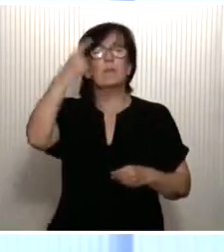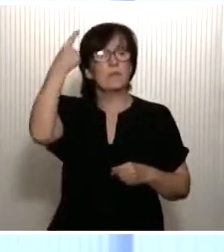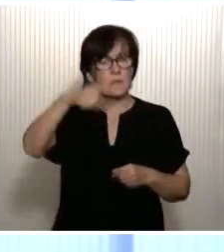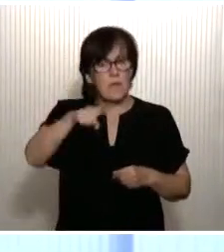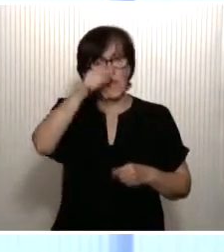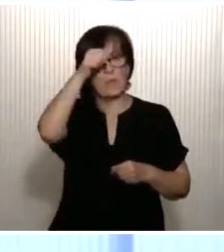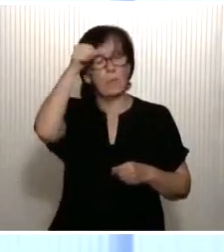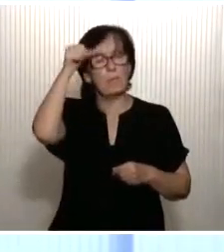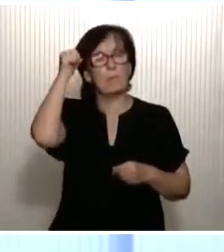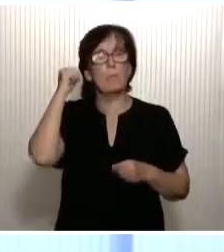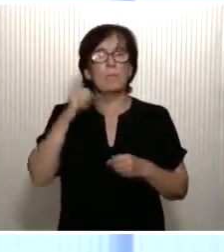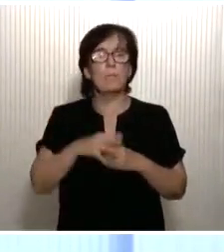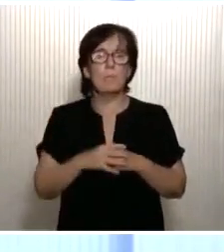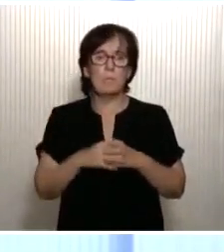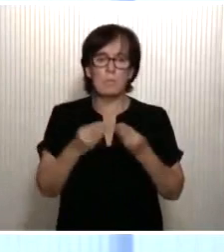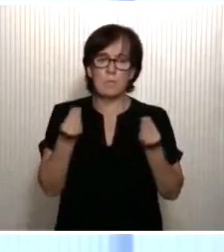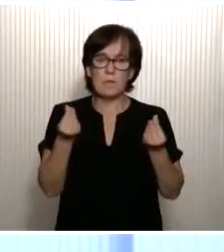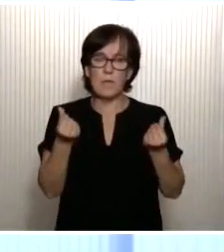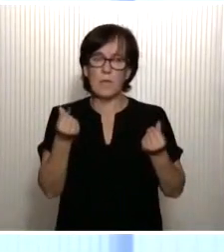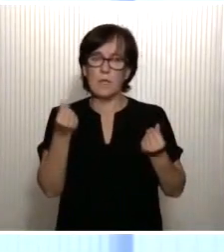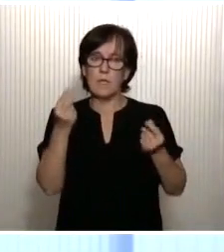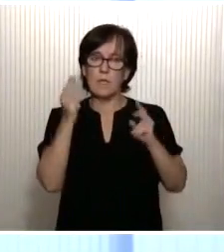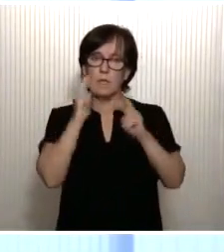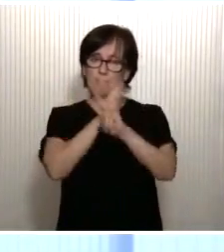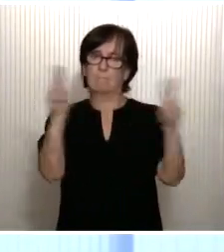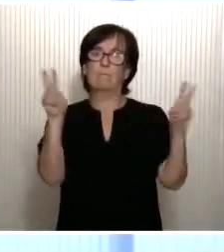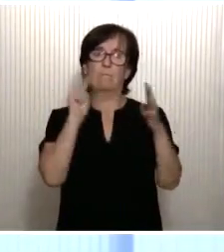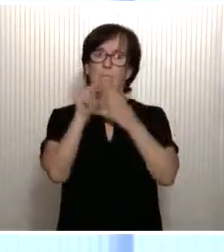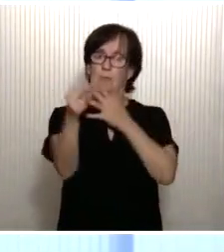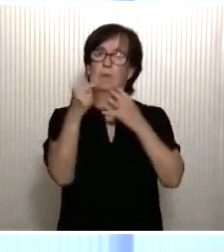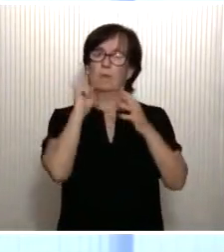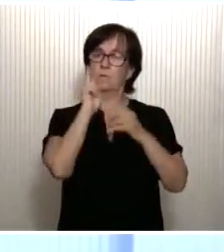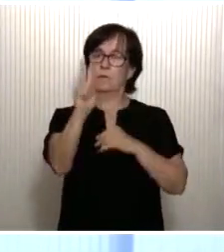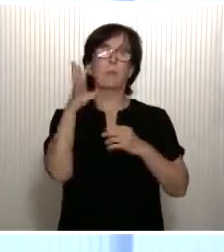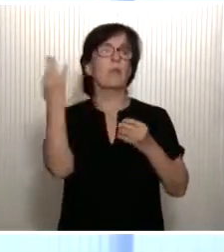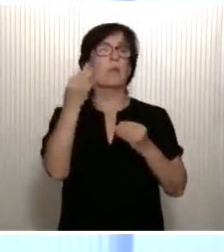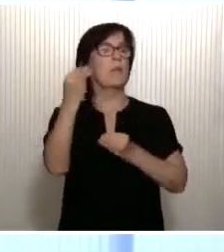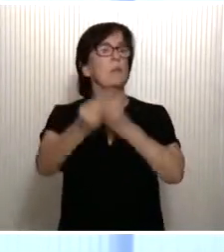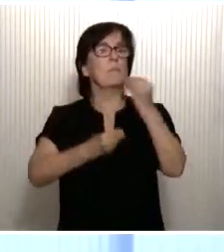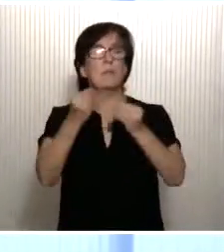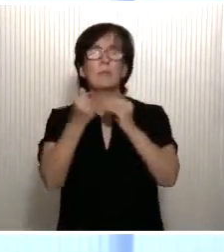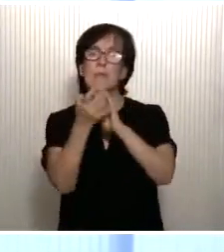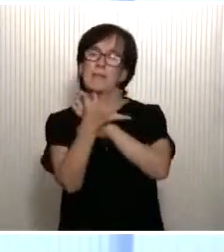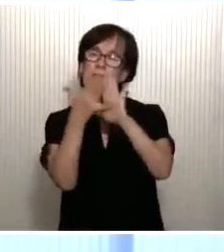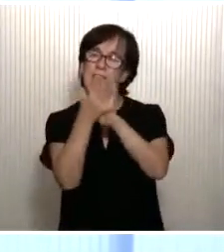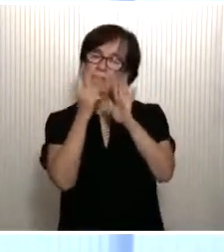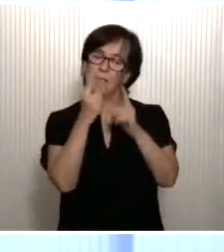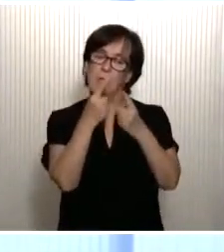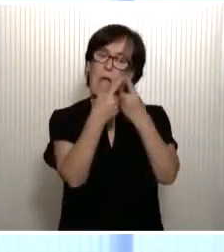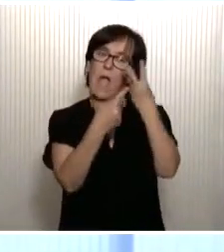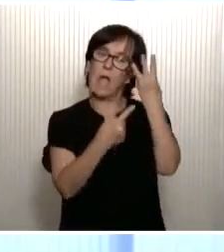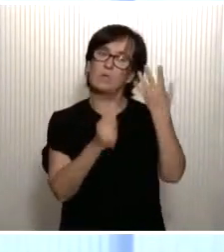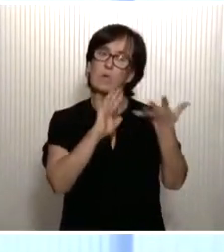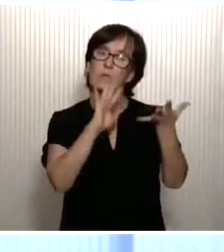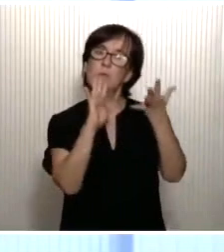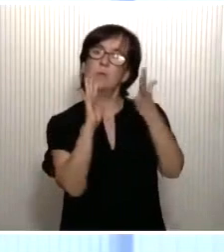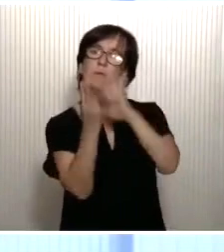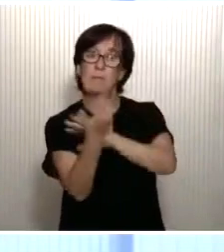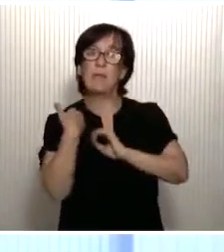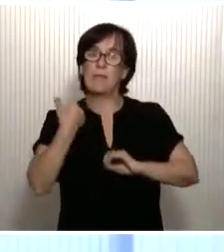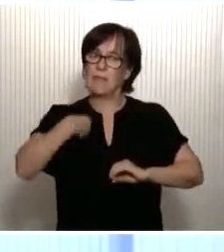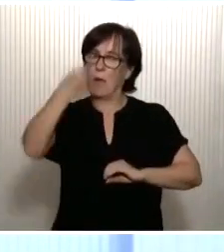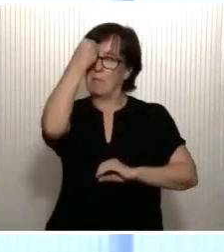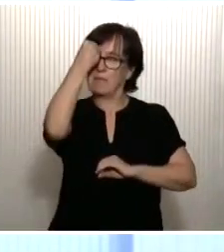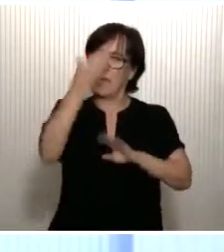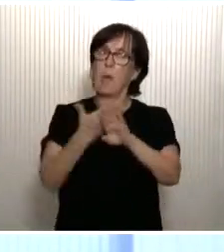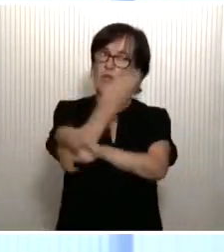plena visibilidad de que tenemos que acelerar algunas de las transformaciones que ya necesitábamos antes de